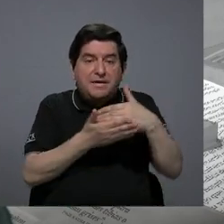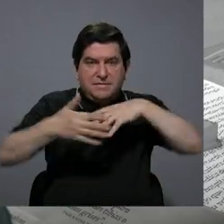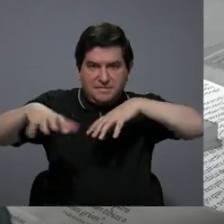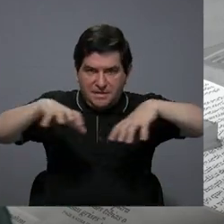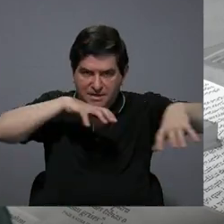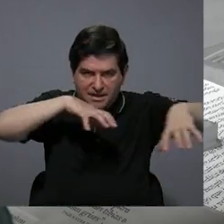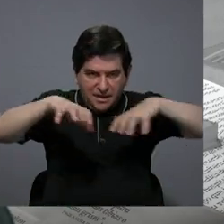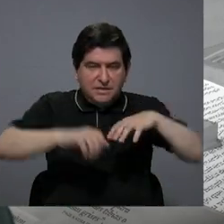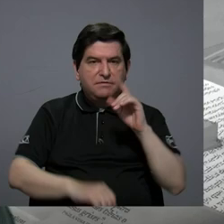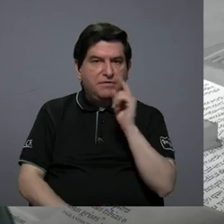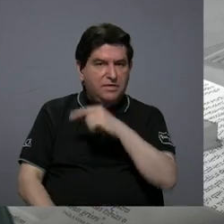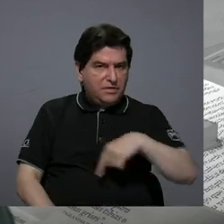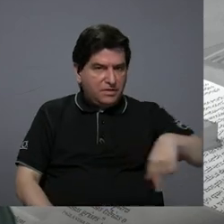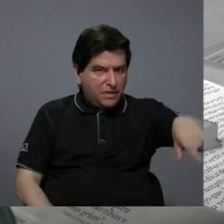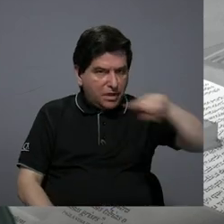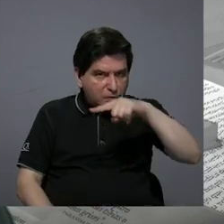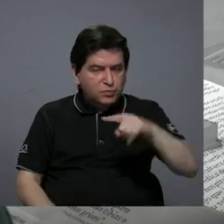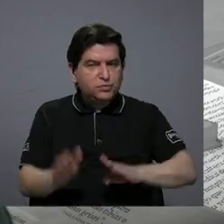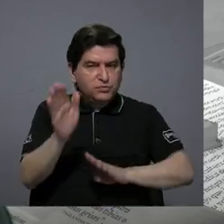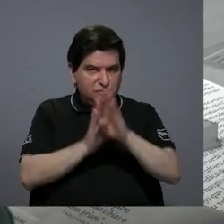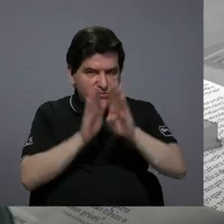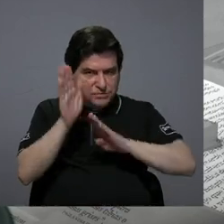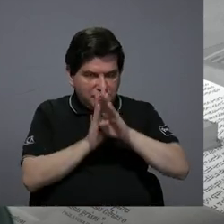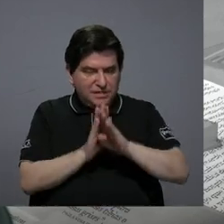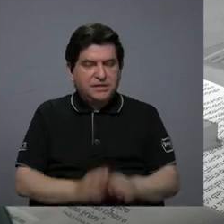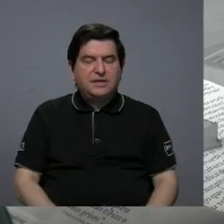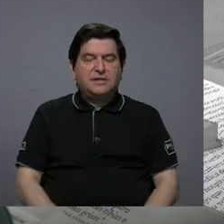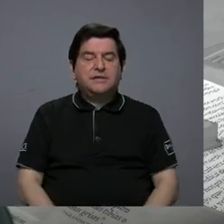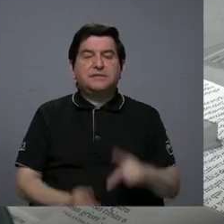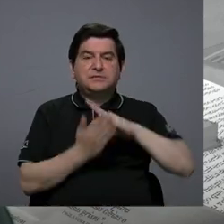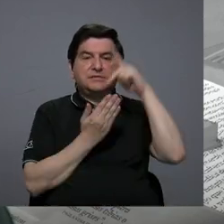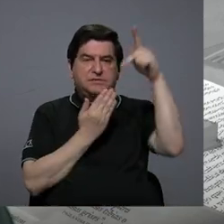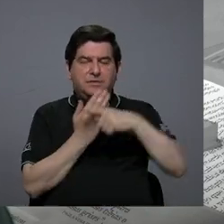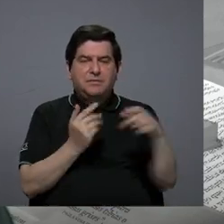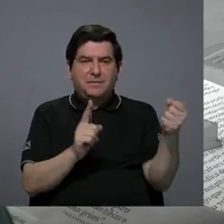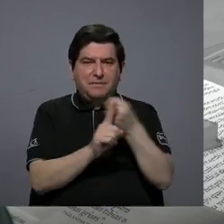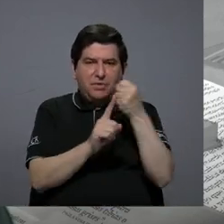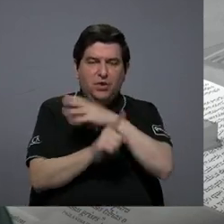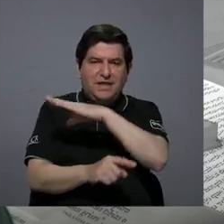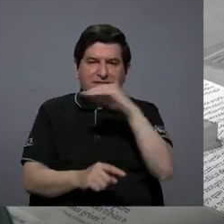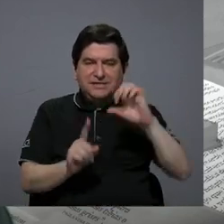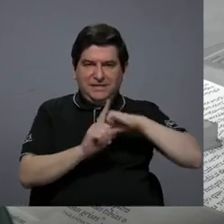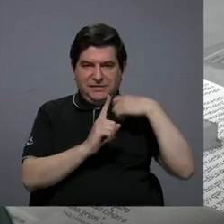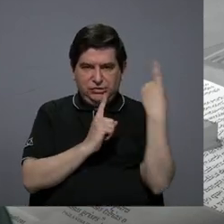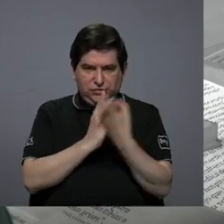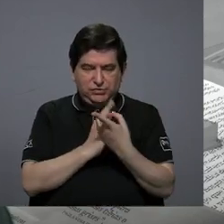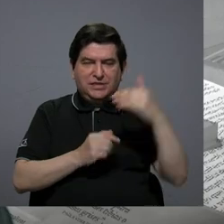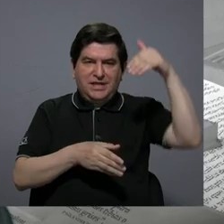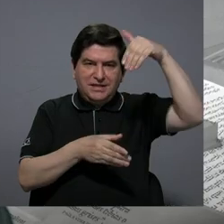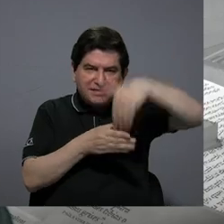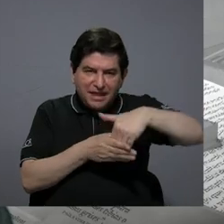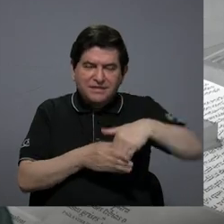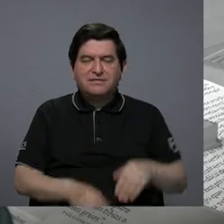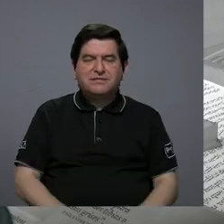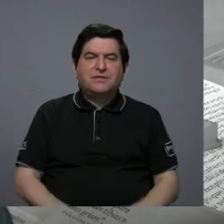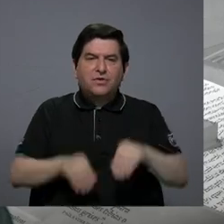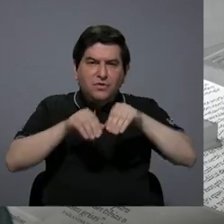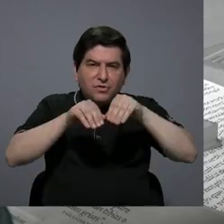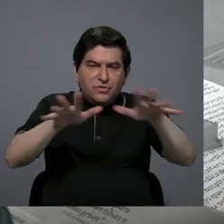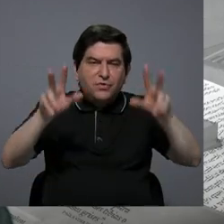actividades que ustedes han desarrollado como parte del programa Violencia y Sociedad en medio de una red